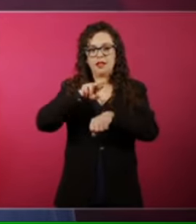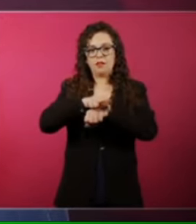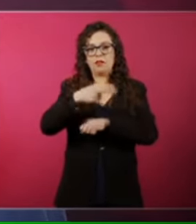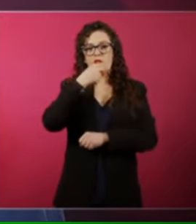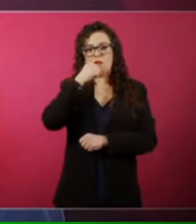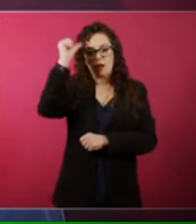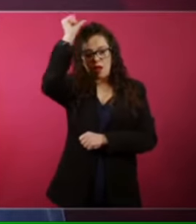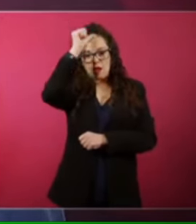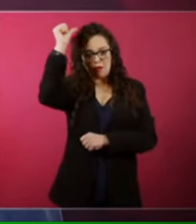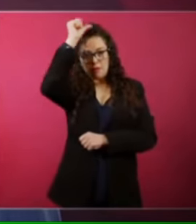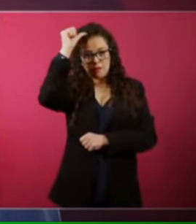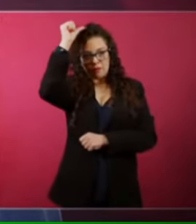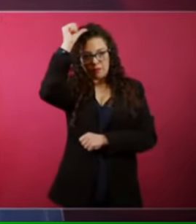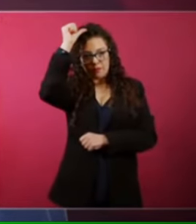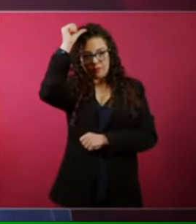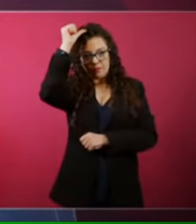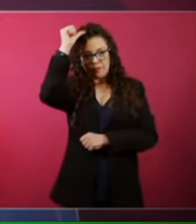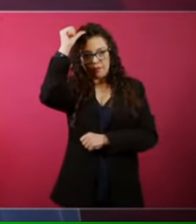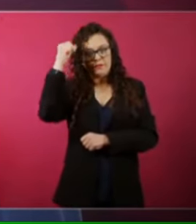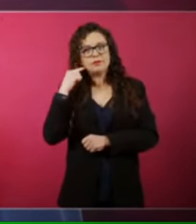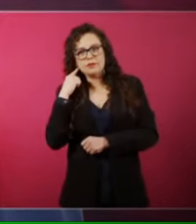Oscar Romero.